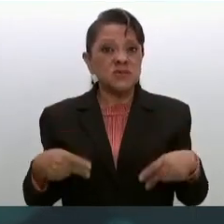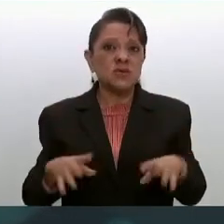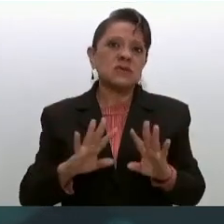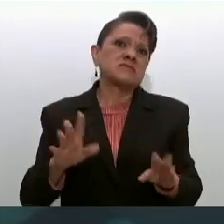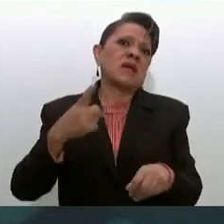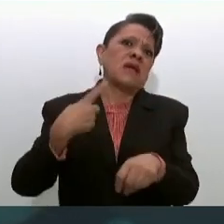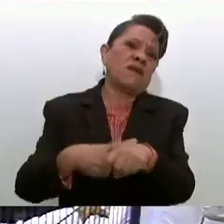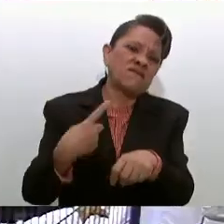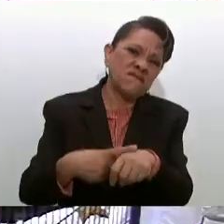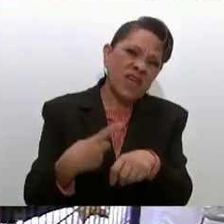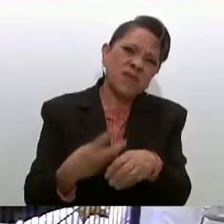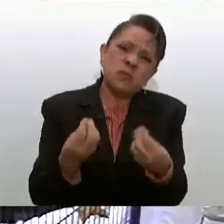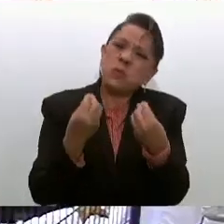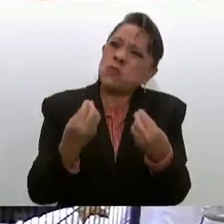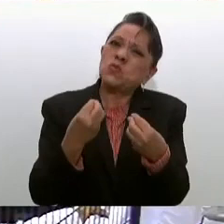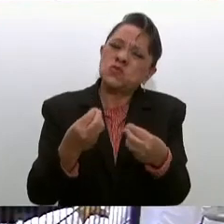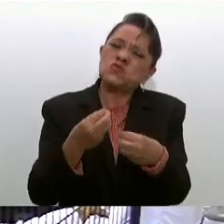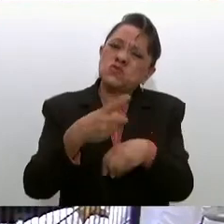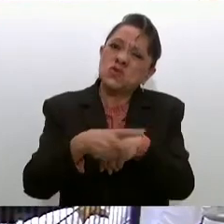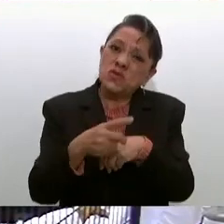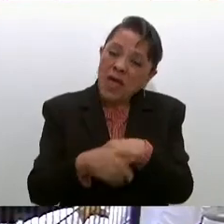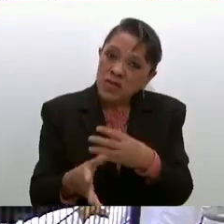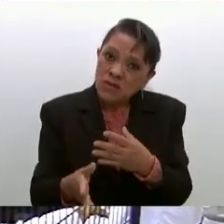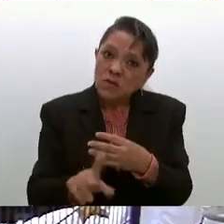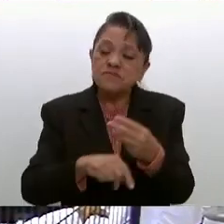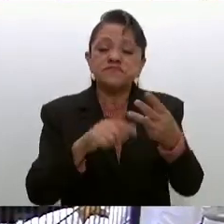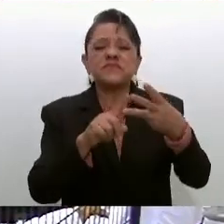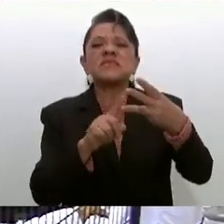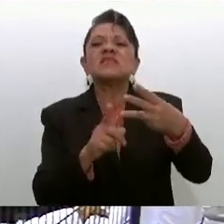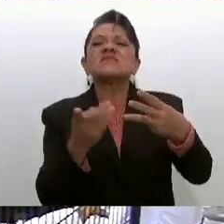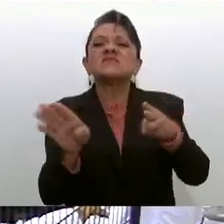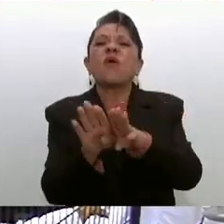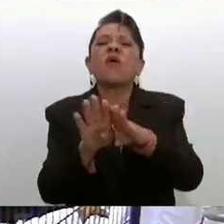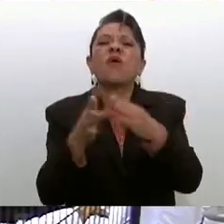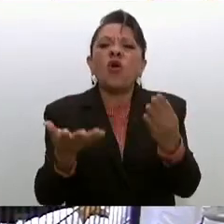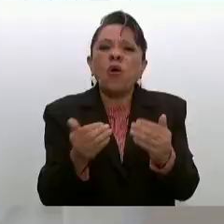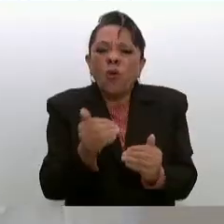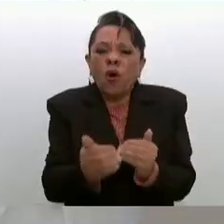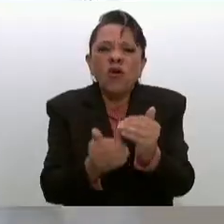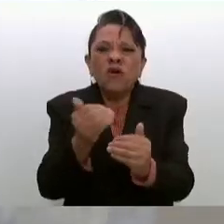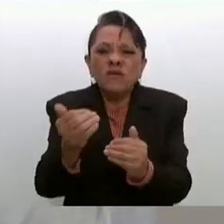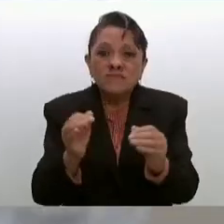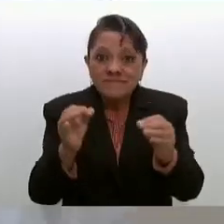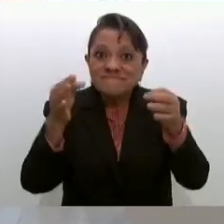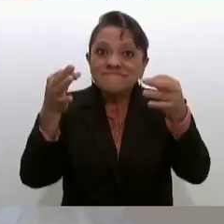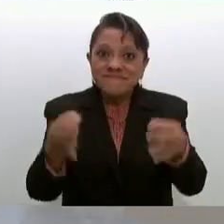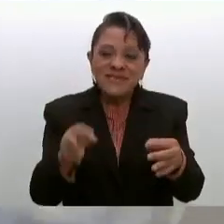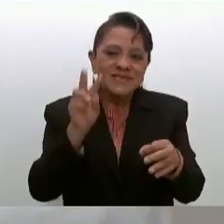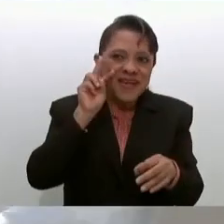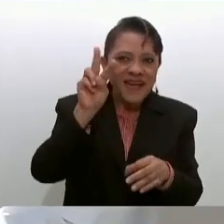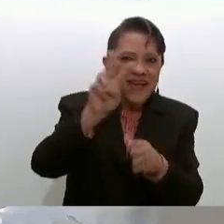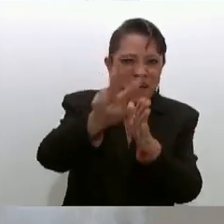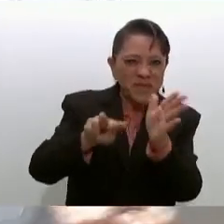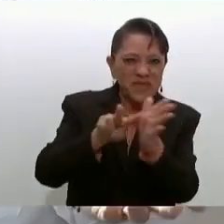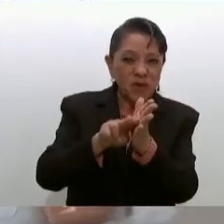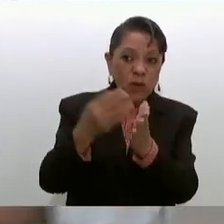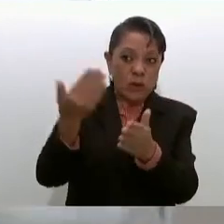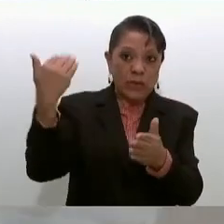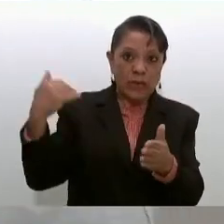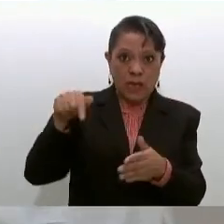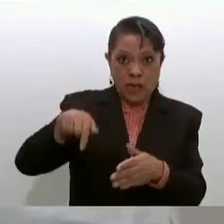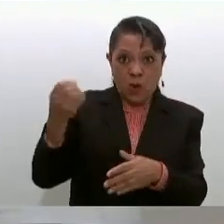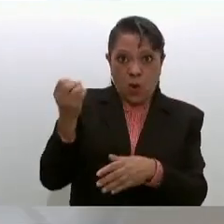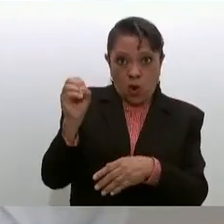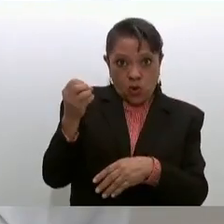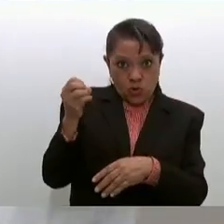afectaciones. La tercera y última pregunta es cómo vamos. Y la verdad es que vamos muy bien. Como se vio en el video, en octubre pasado estuvimos con el